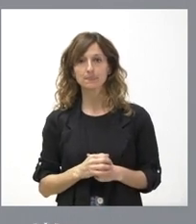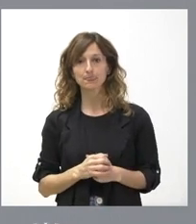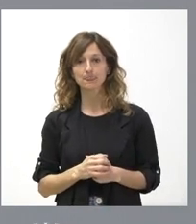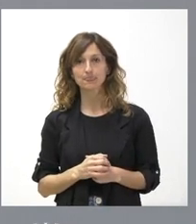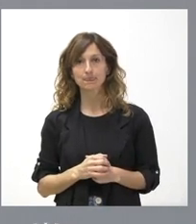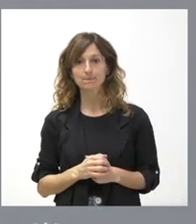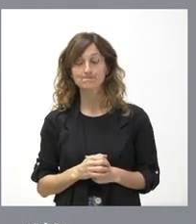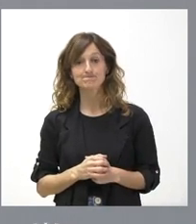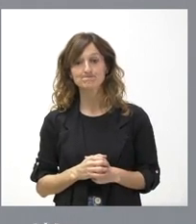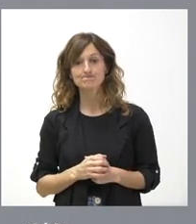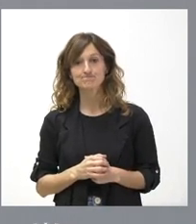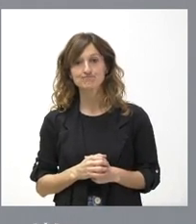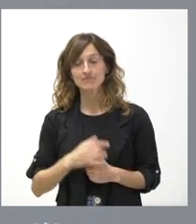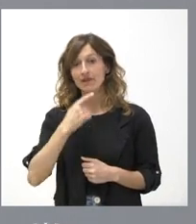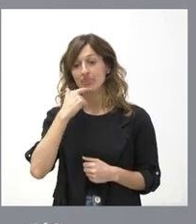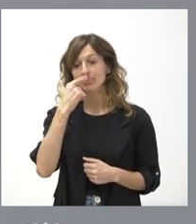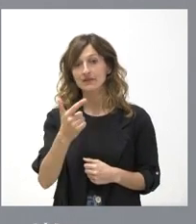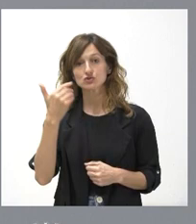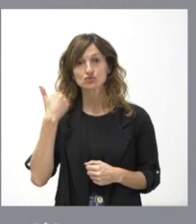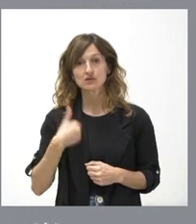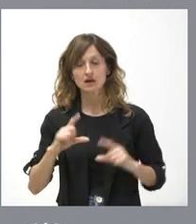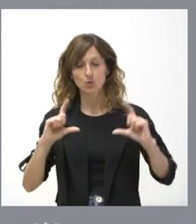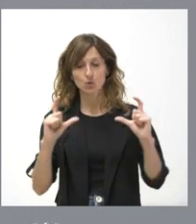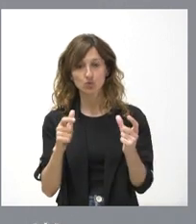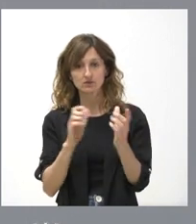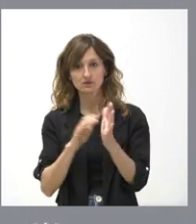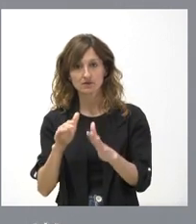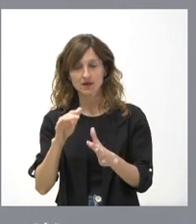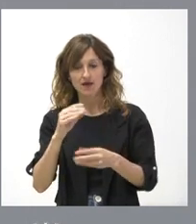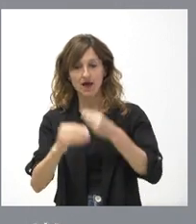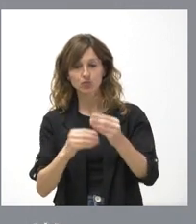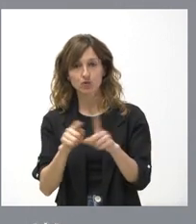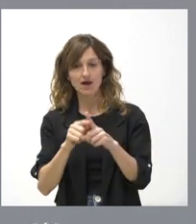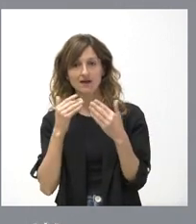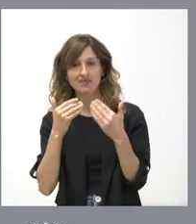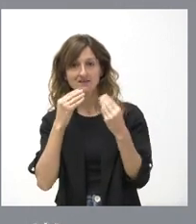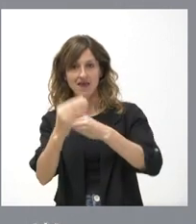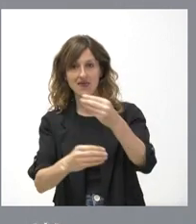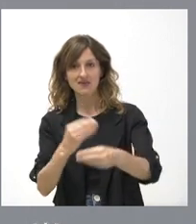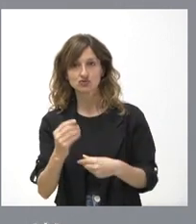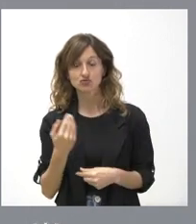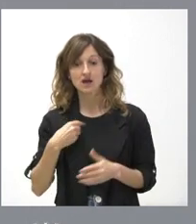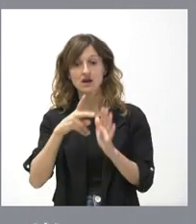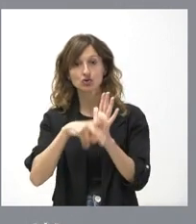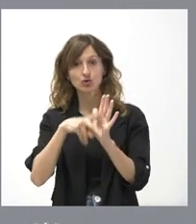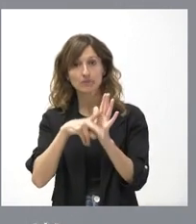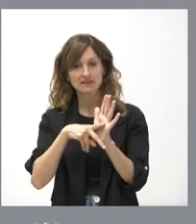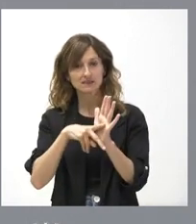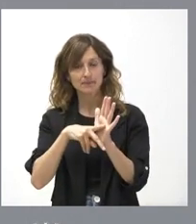Como he dicho alguna vez, la Junta actúa a través de sus hechos. Y los hechos es que hemos desarrollado una de las normativas